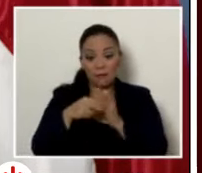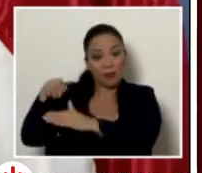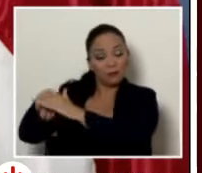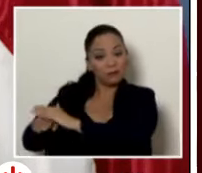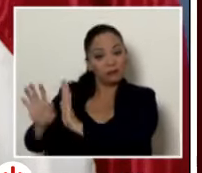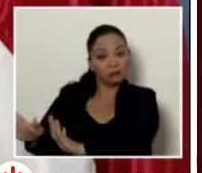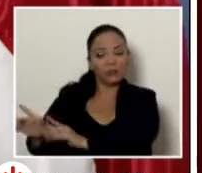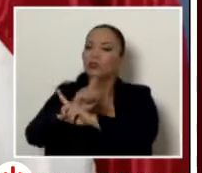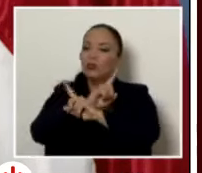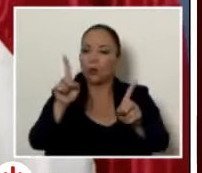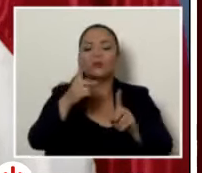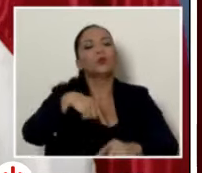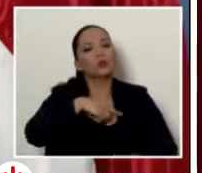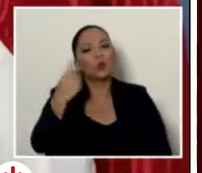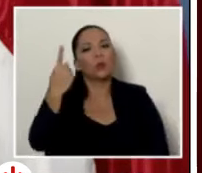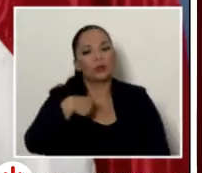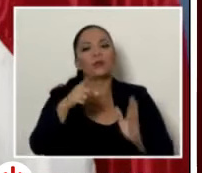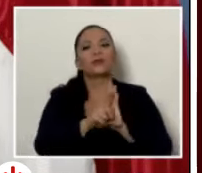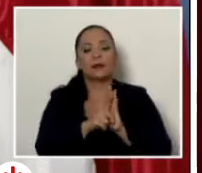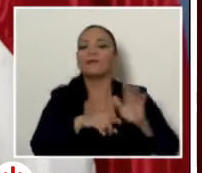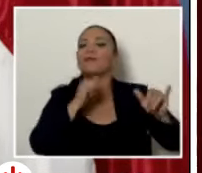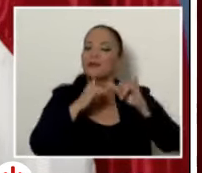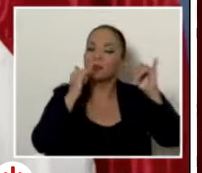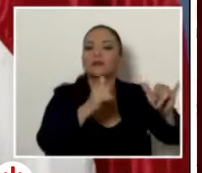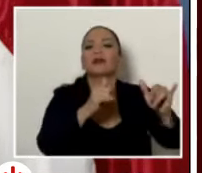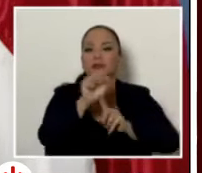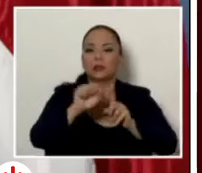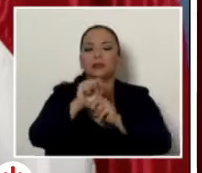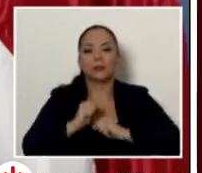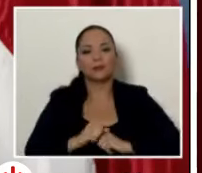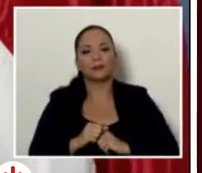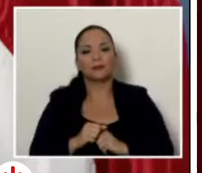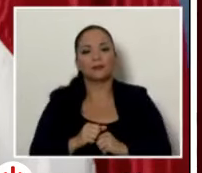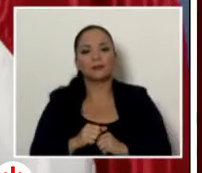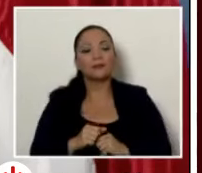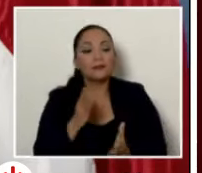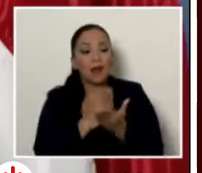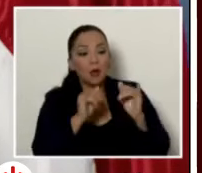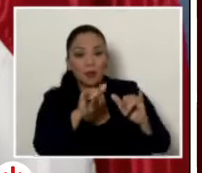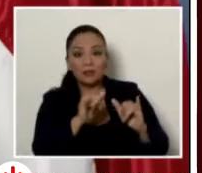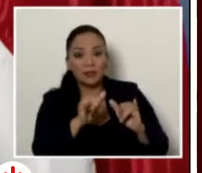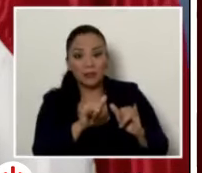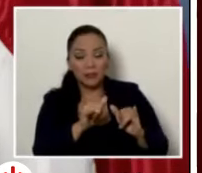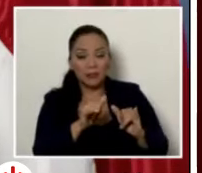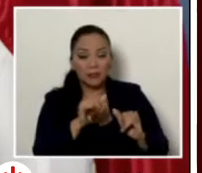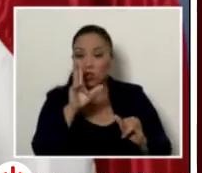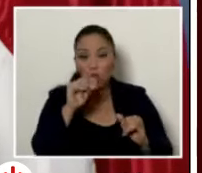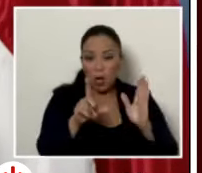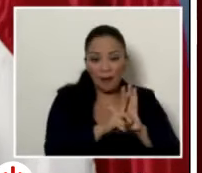nosotros tenemos la obligación legal de denunciar cuando nos encontramos con algo ilegal. Y le